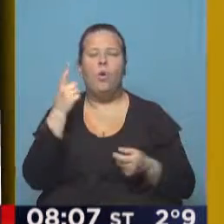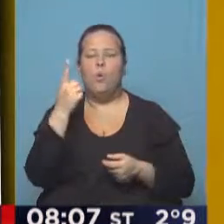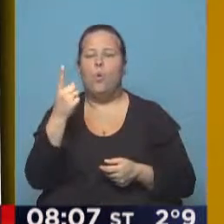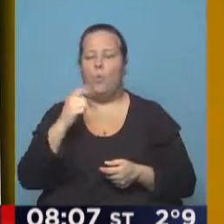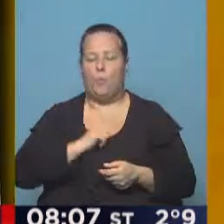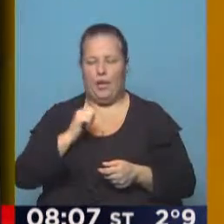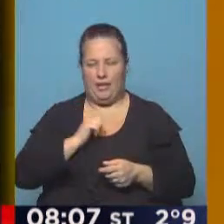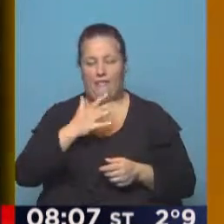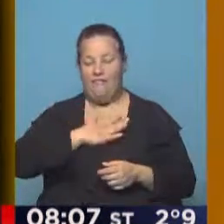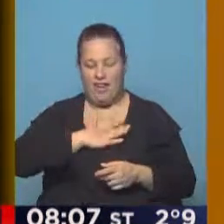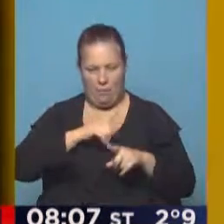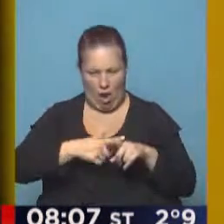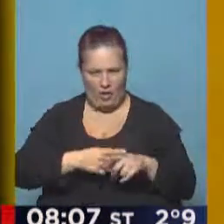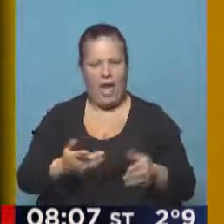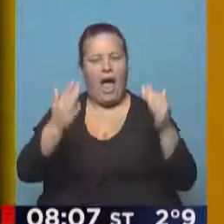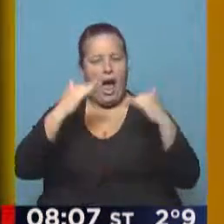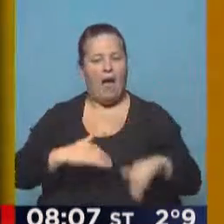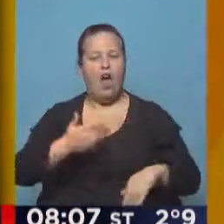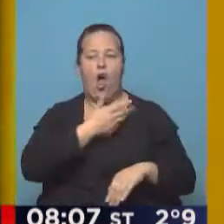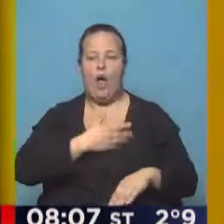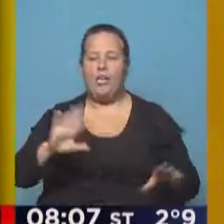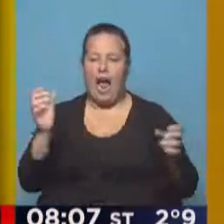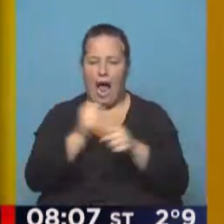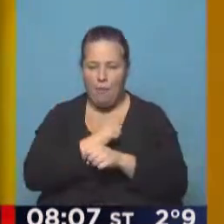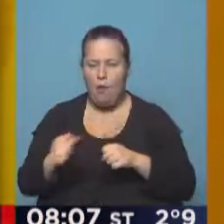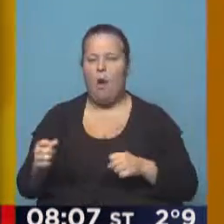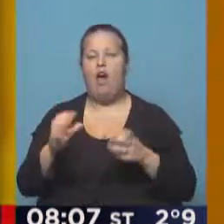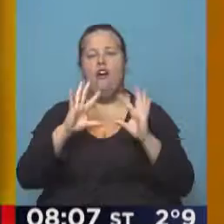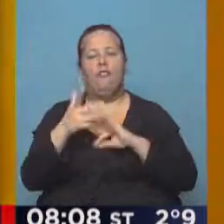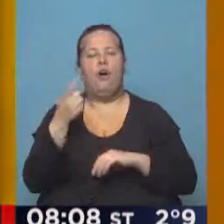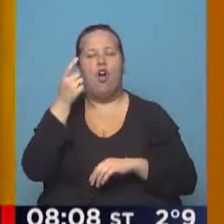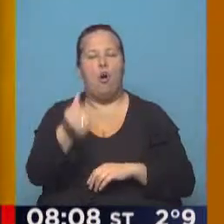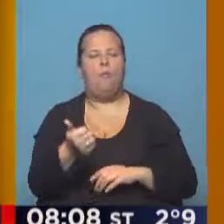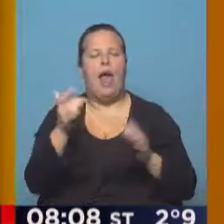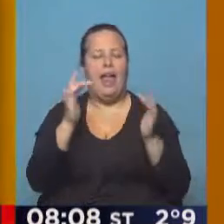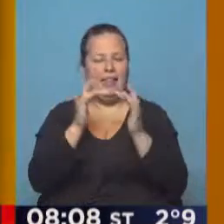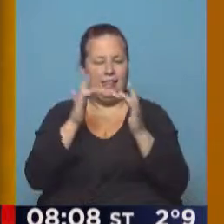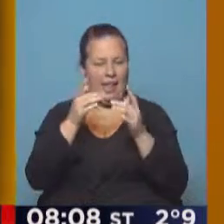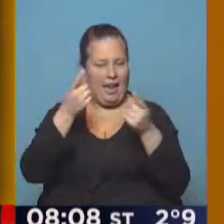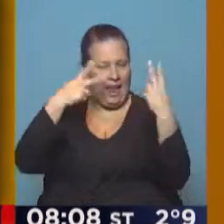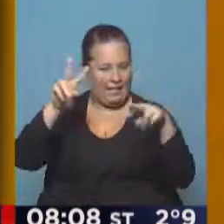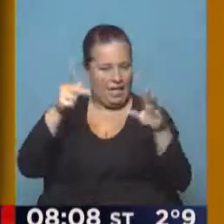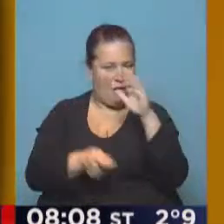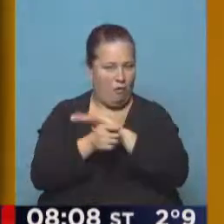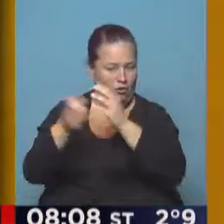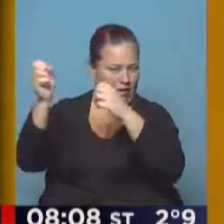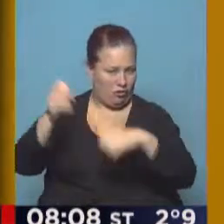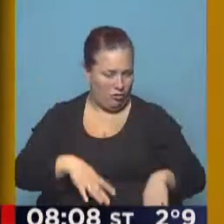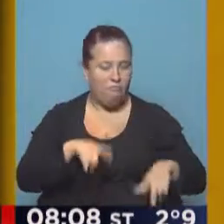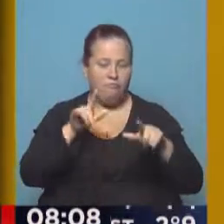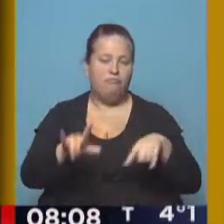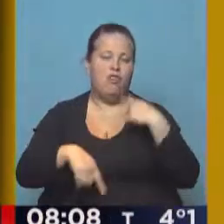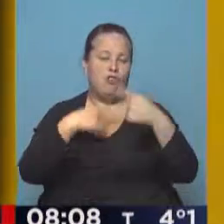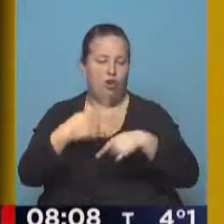militante. Más abajo, el gobierno oficializó el sistema para comprar online al exterior. Y así